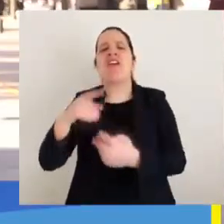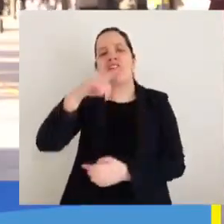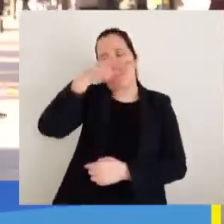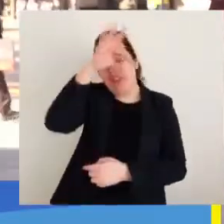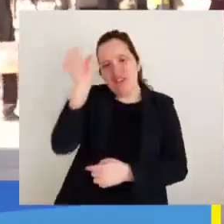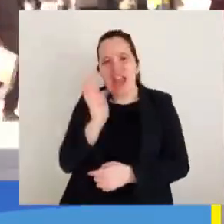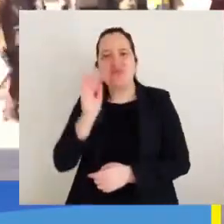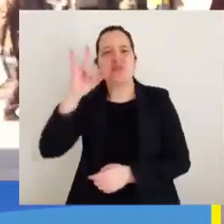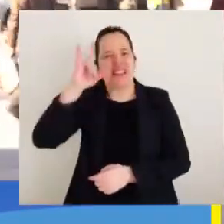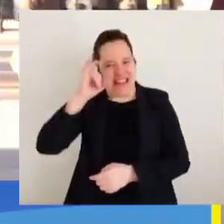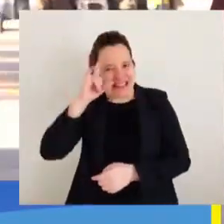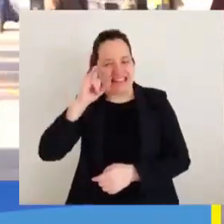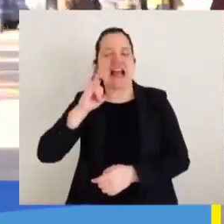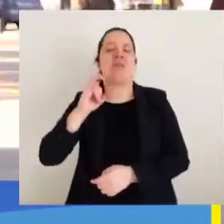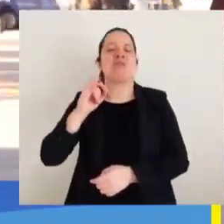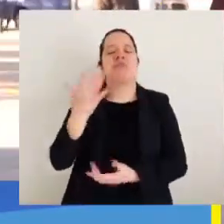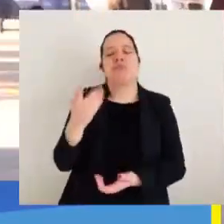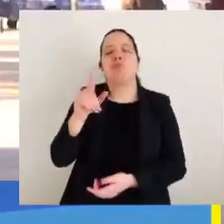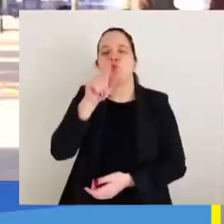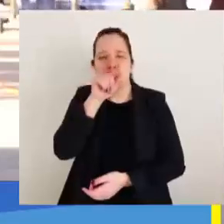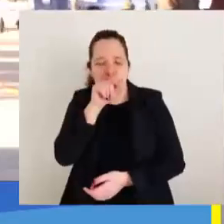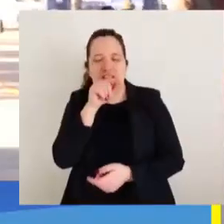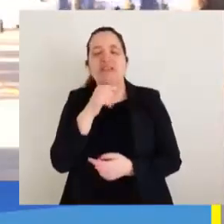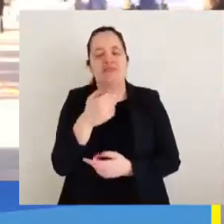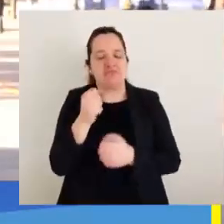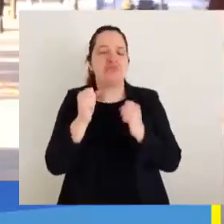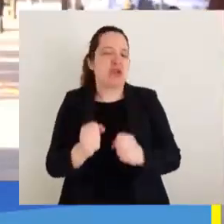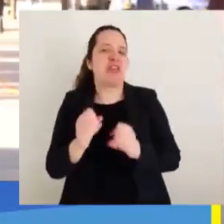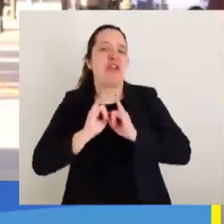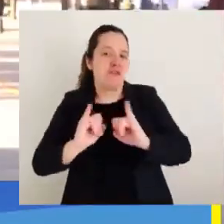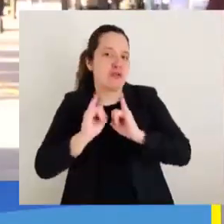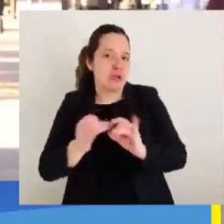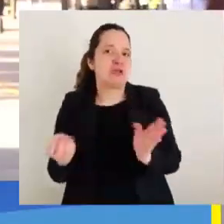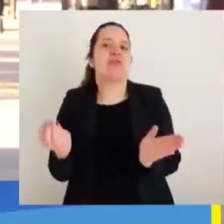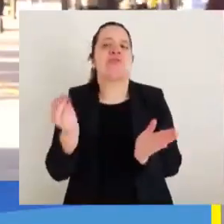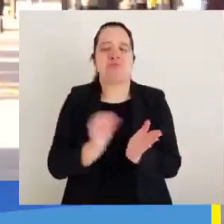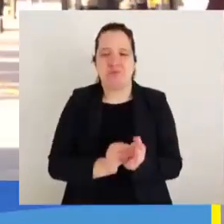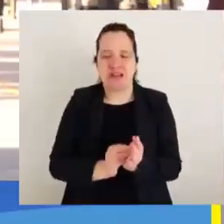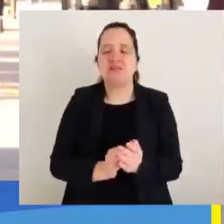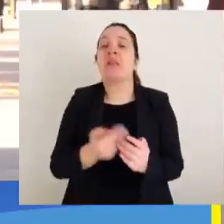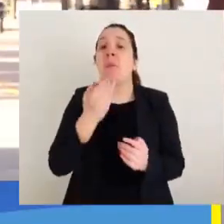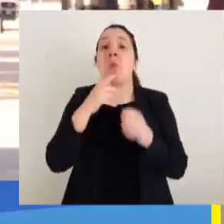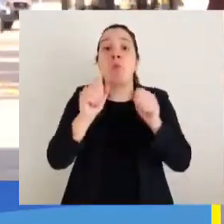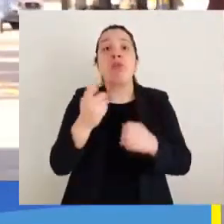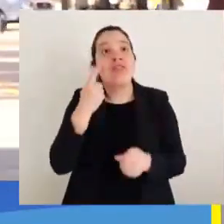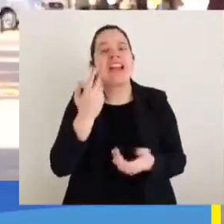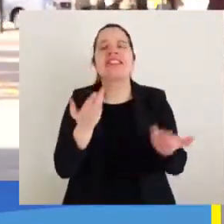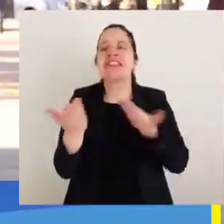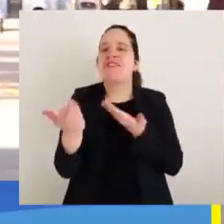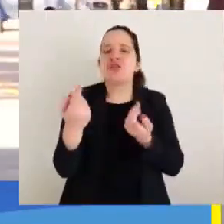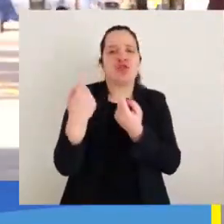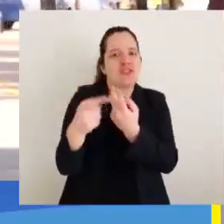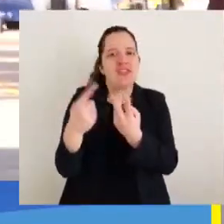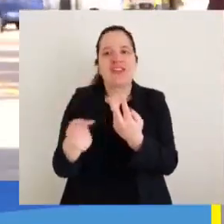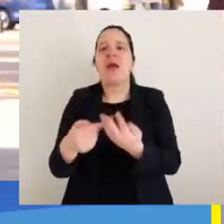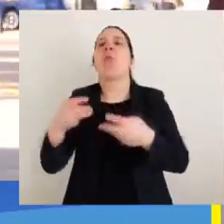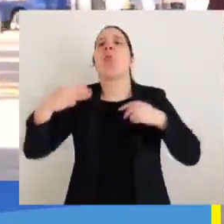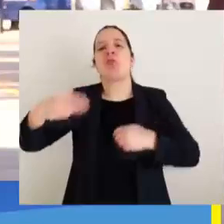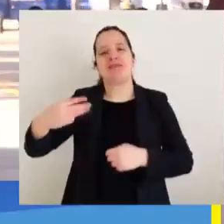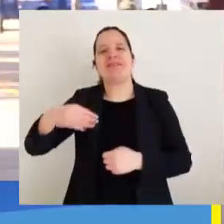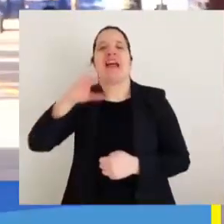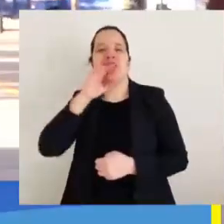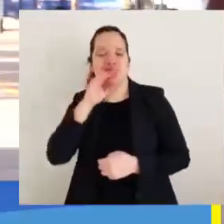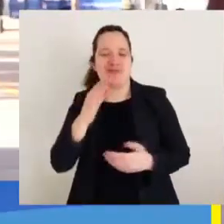ocurre en la comuna en el sitio web www.concepcion.cl. Ahí usted también podrá acceder a los distintos servicios que ofrece la